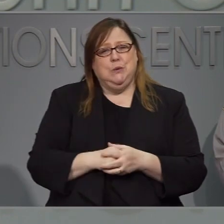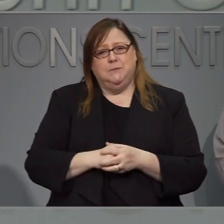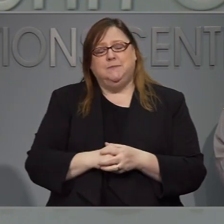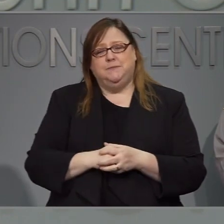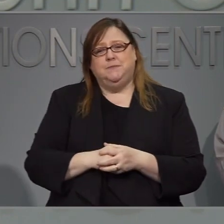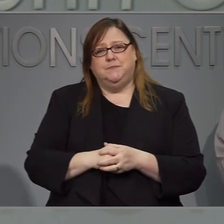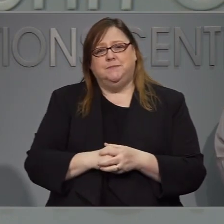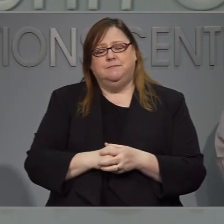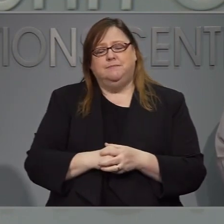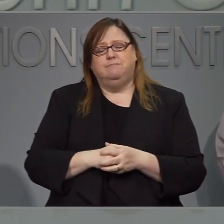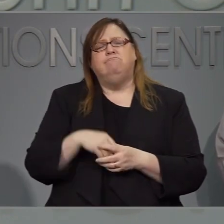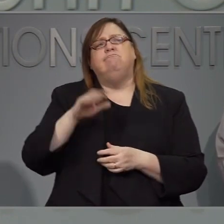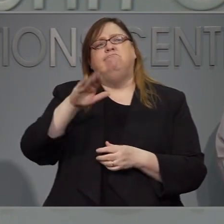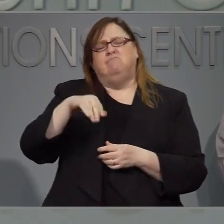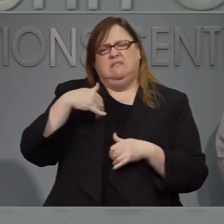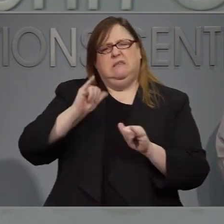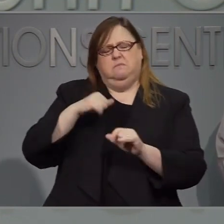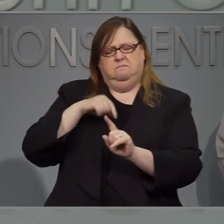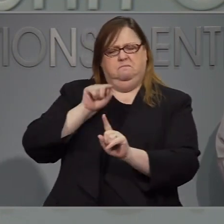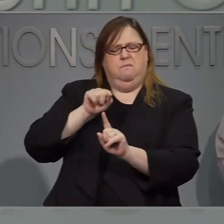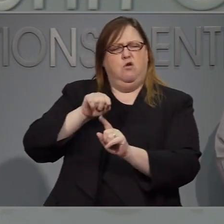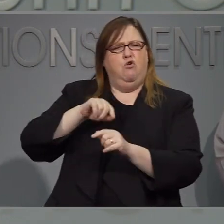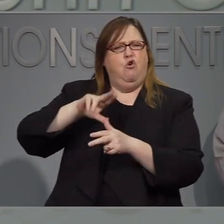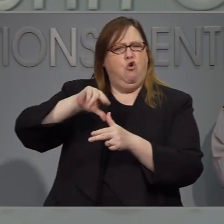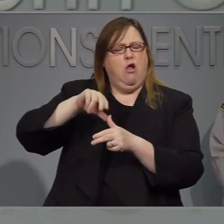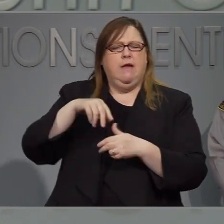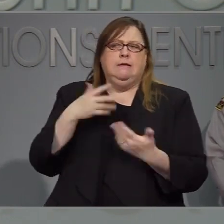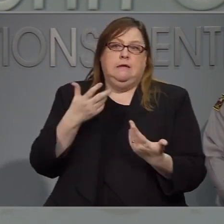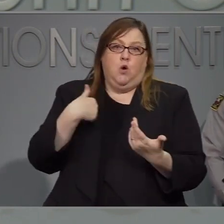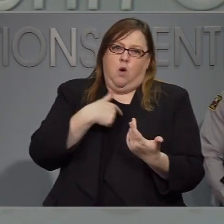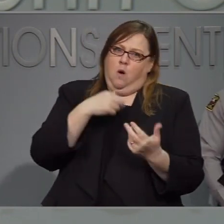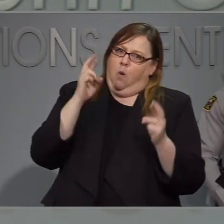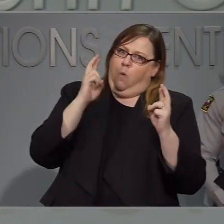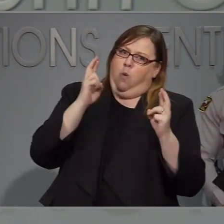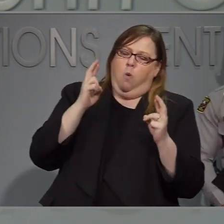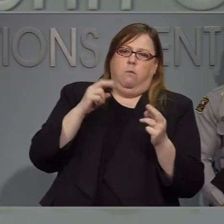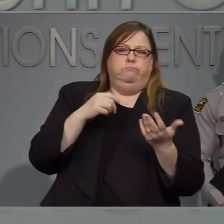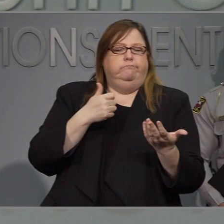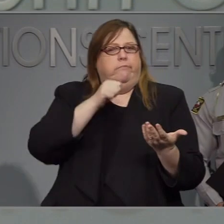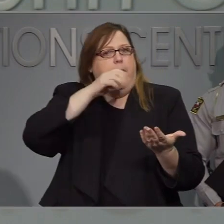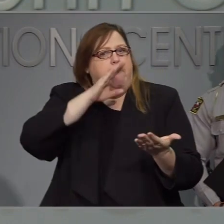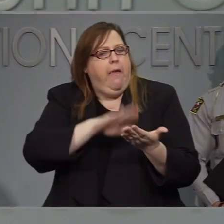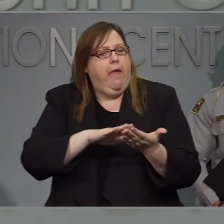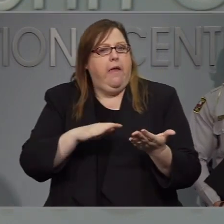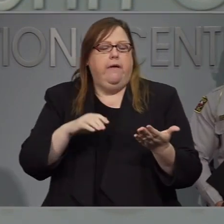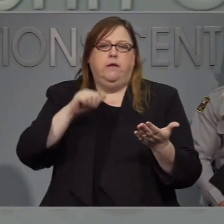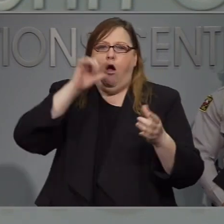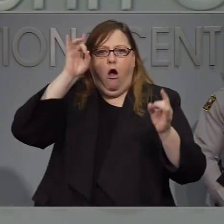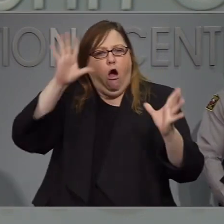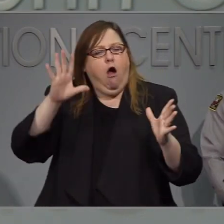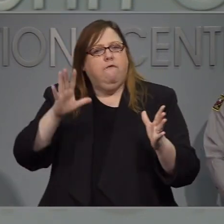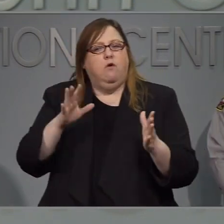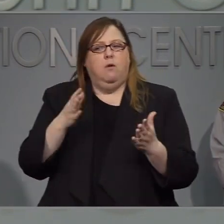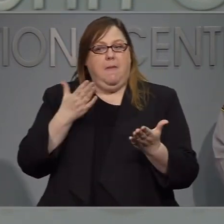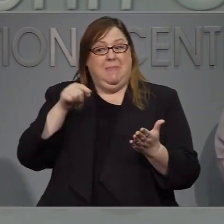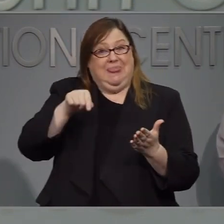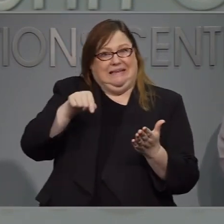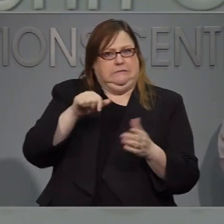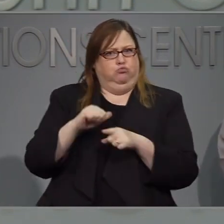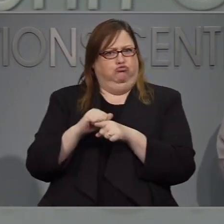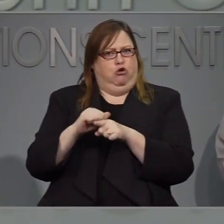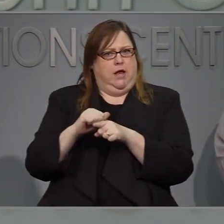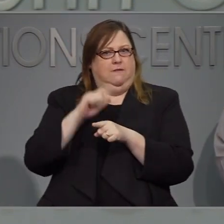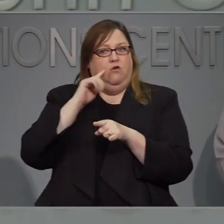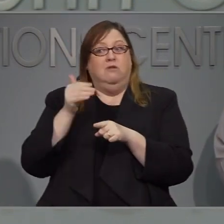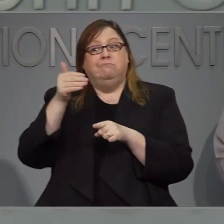Cuando pensamos en la preparación de huracanes, tal vez este no sea tan. tan malo, pero pudiera pudiera ver